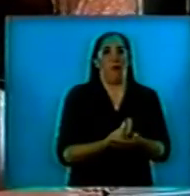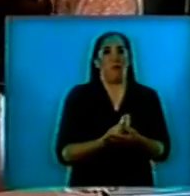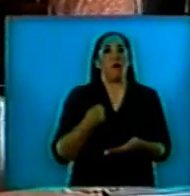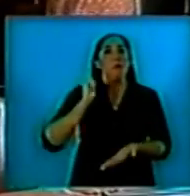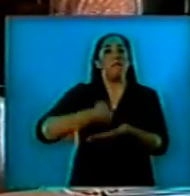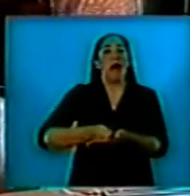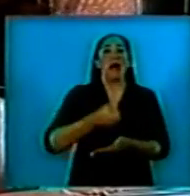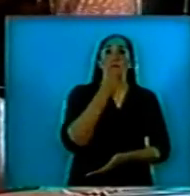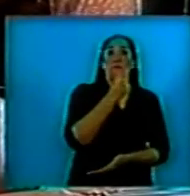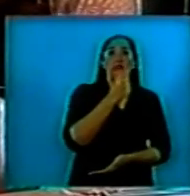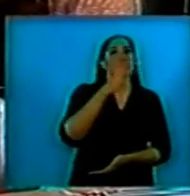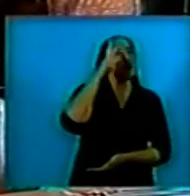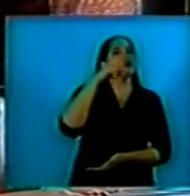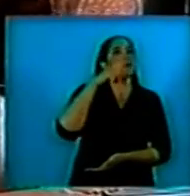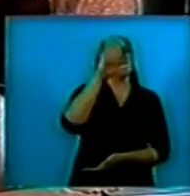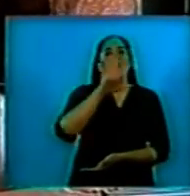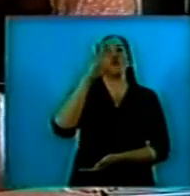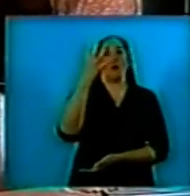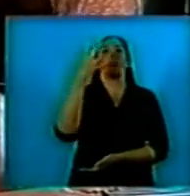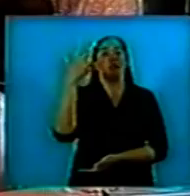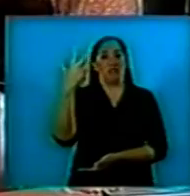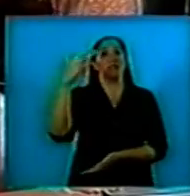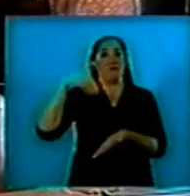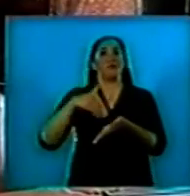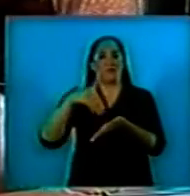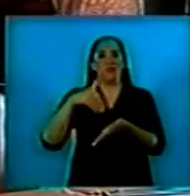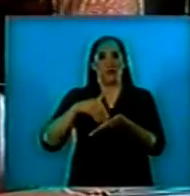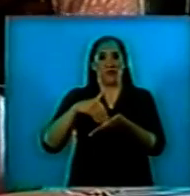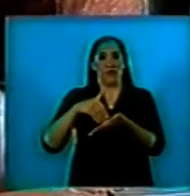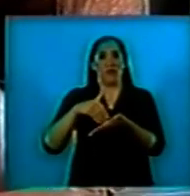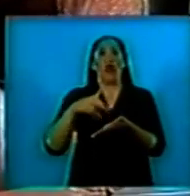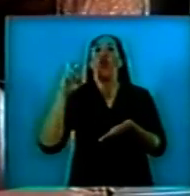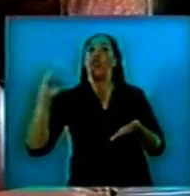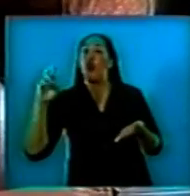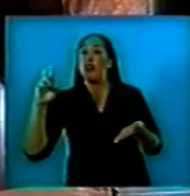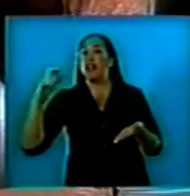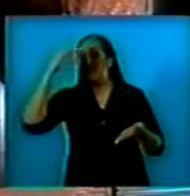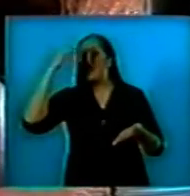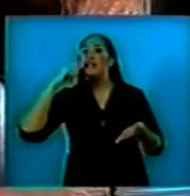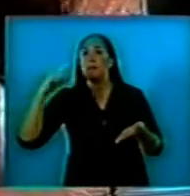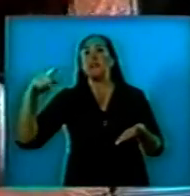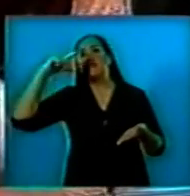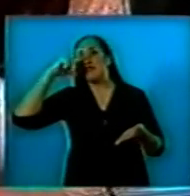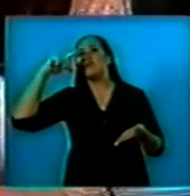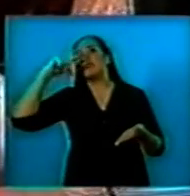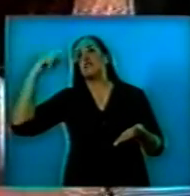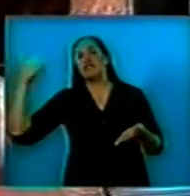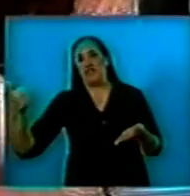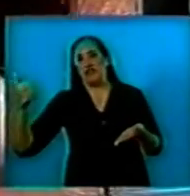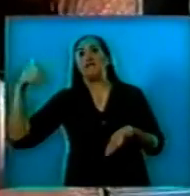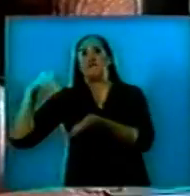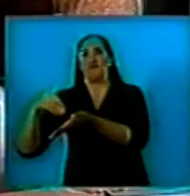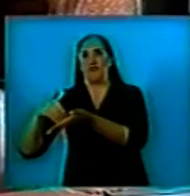pesos 8.543 millones y en dólares 15.776 millones.